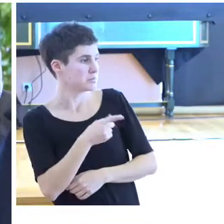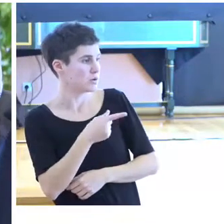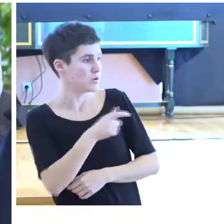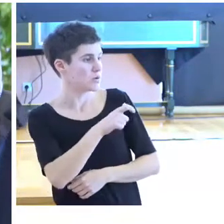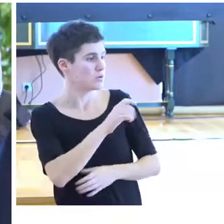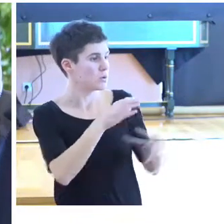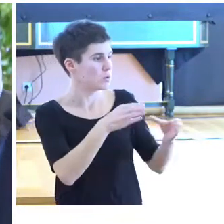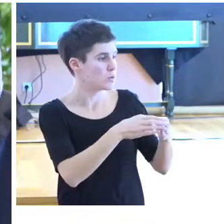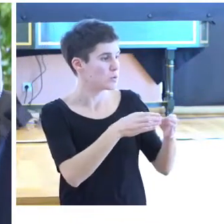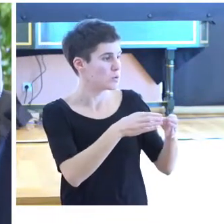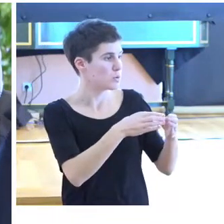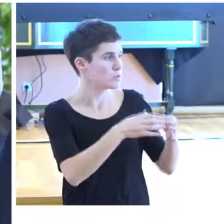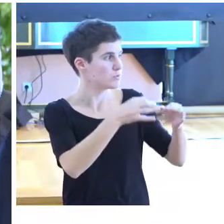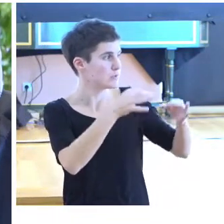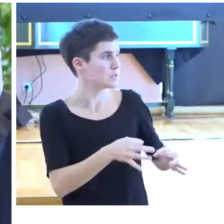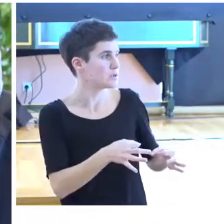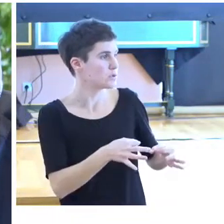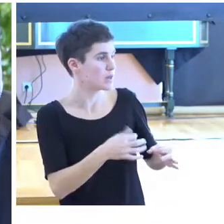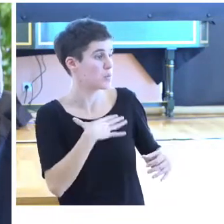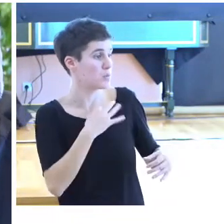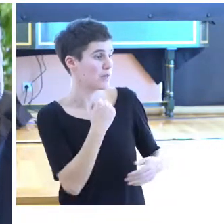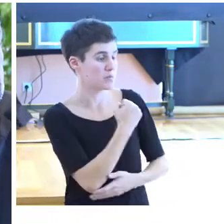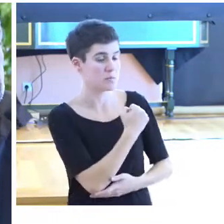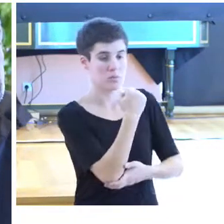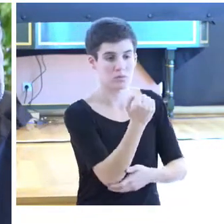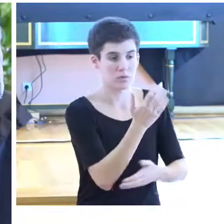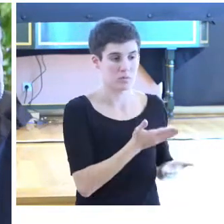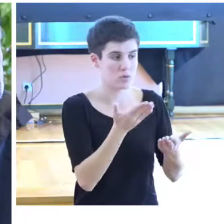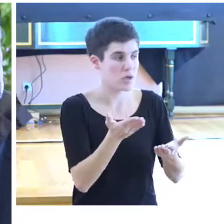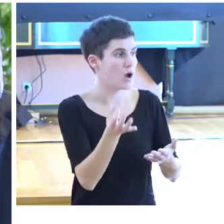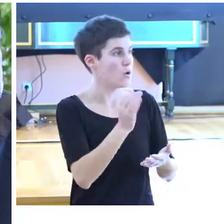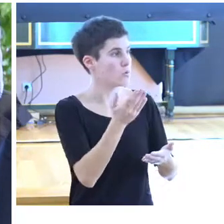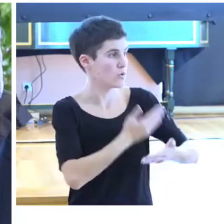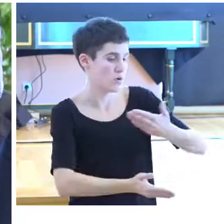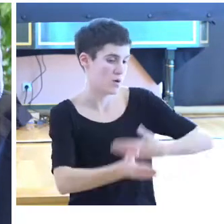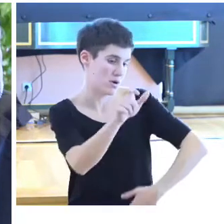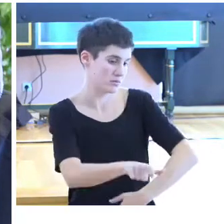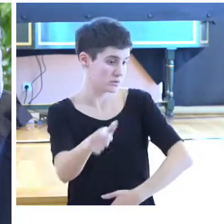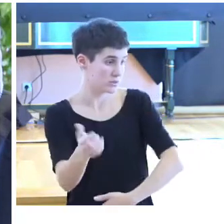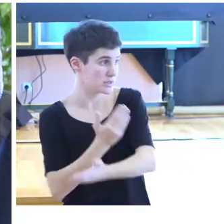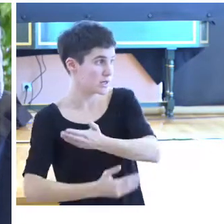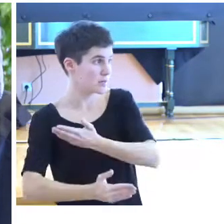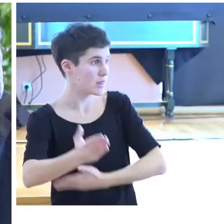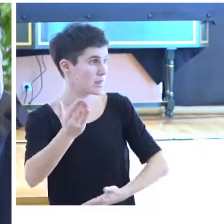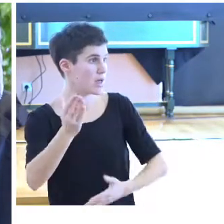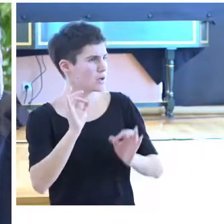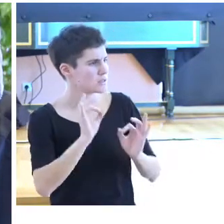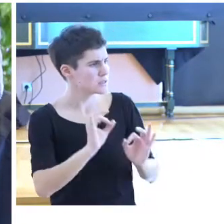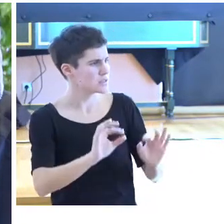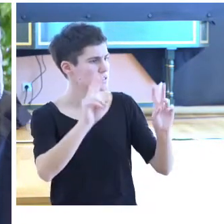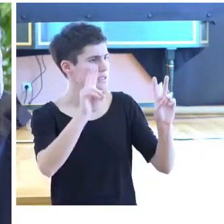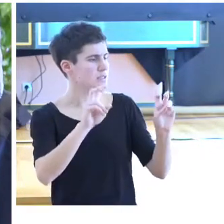cuerpos de seguridad pueden ayudar o pueden colaborar con las personas con discapacidad, sobre todo en temas de